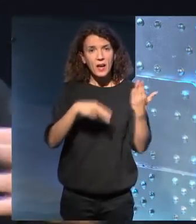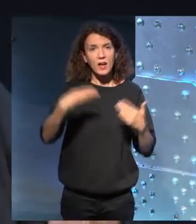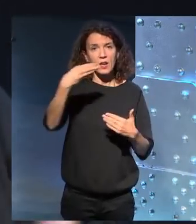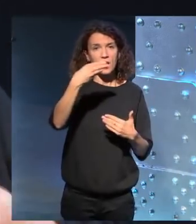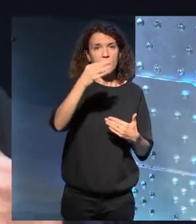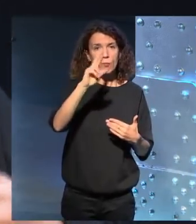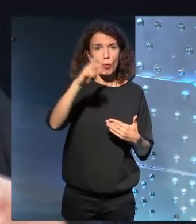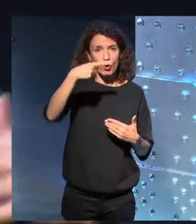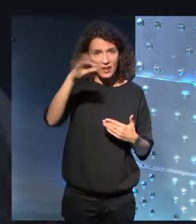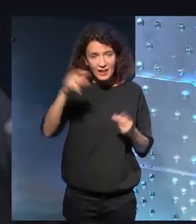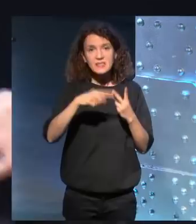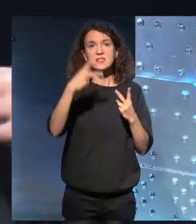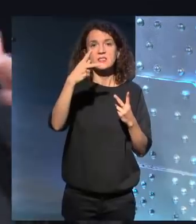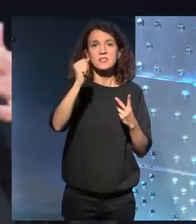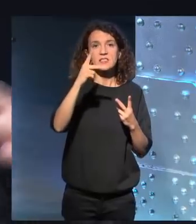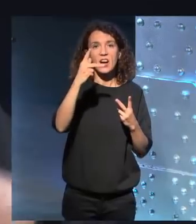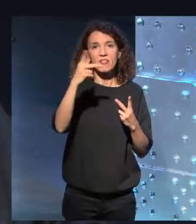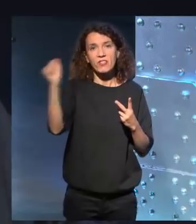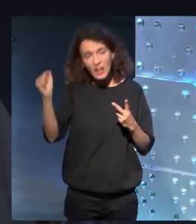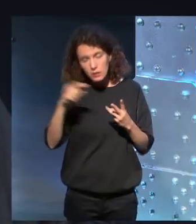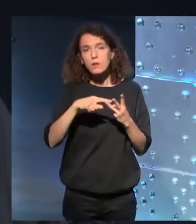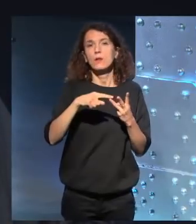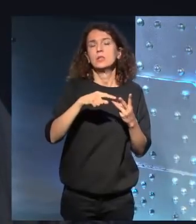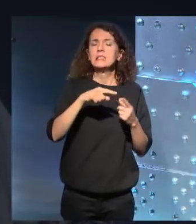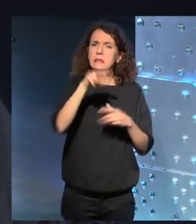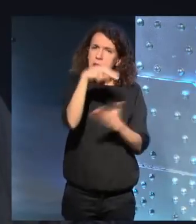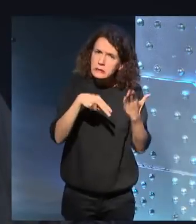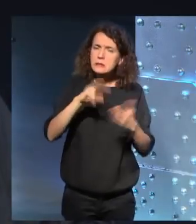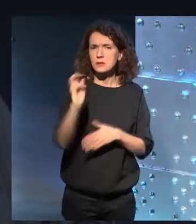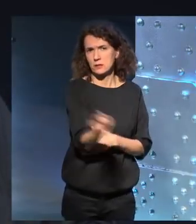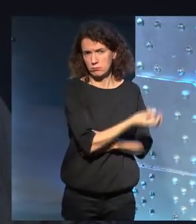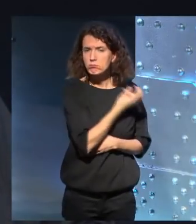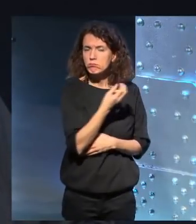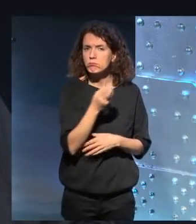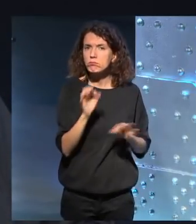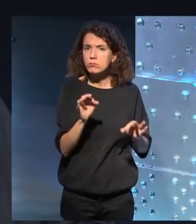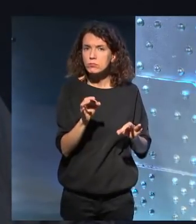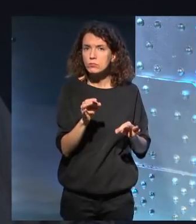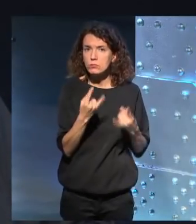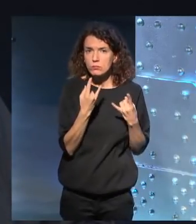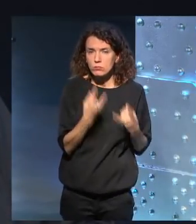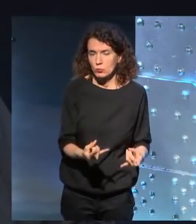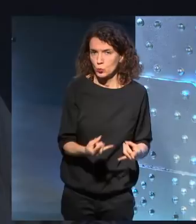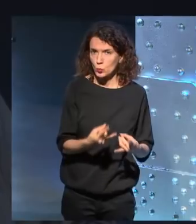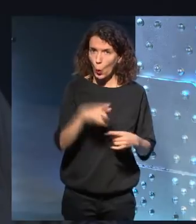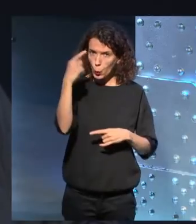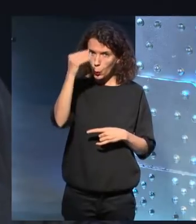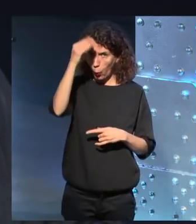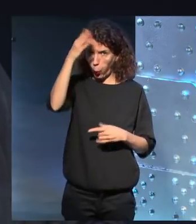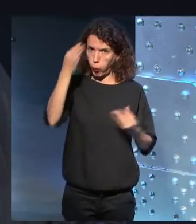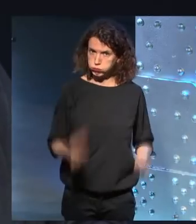Borges, a Kafka, estaba en ese plano y ensobervecido con la alta cultura.